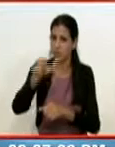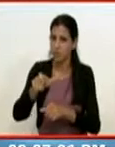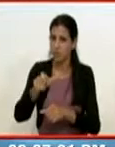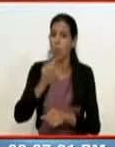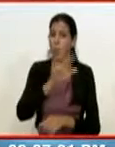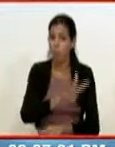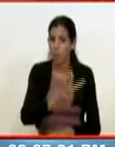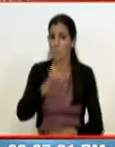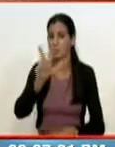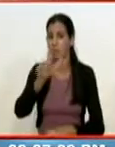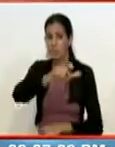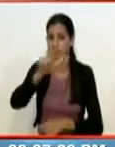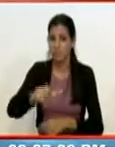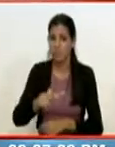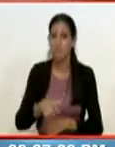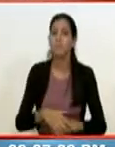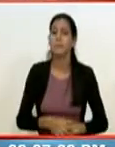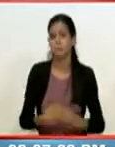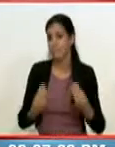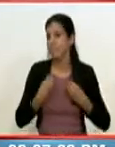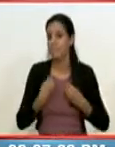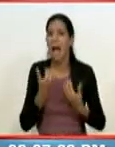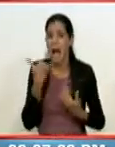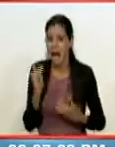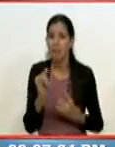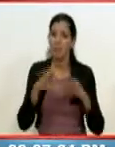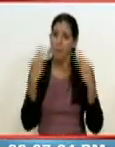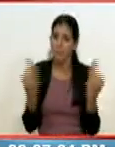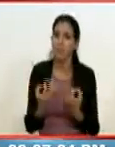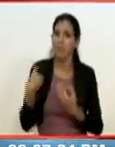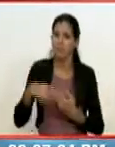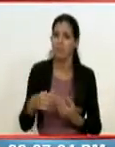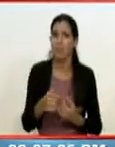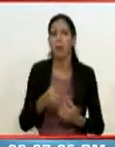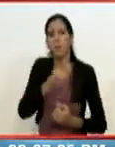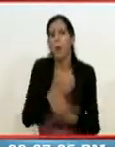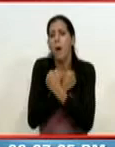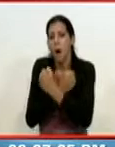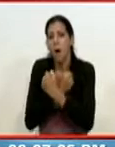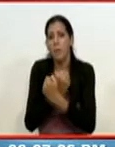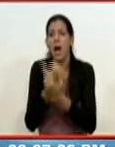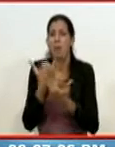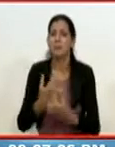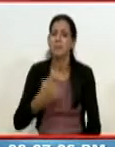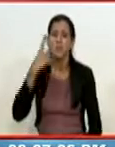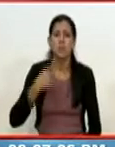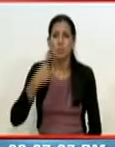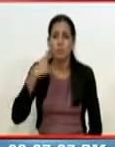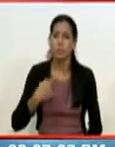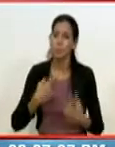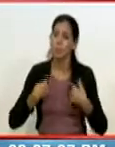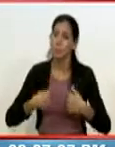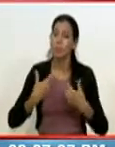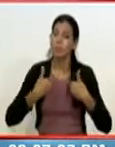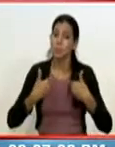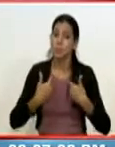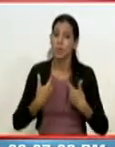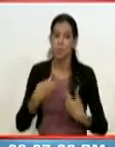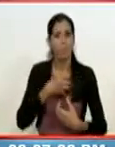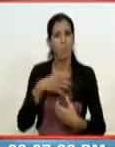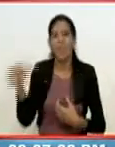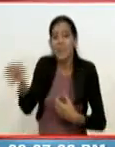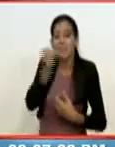personas tenían una vida. Tienen seres amados que aún lloran desde la impotencia, incapaces de regresarlas a casa.